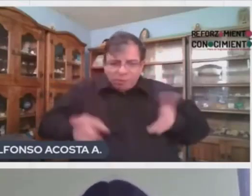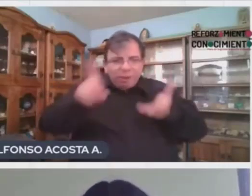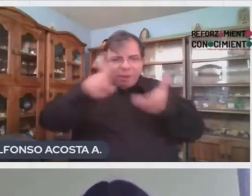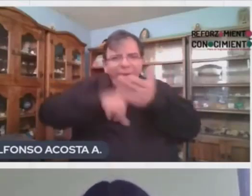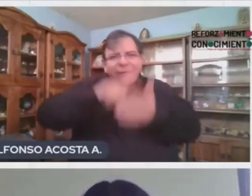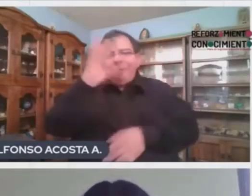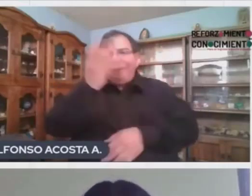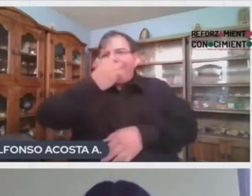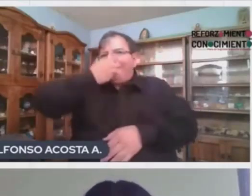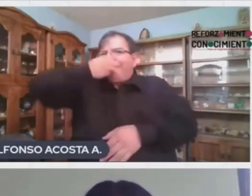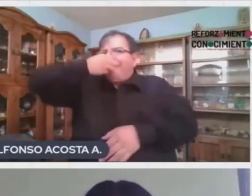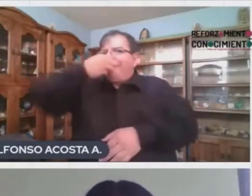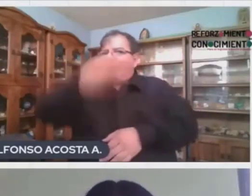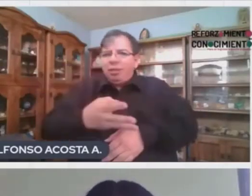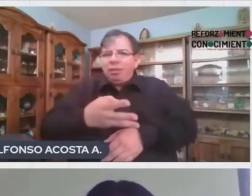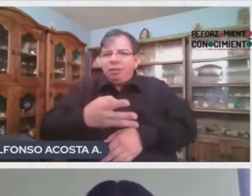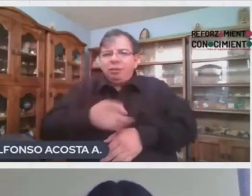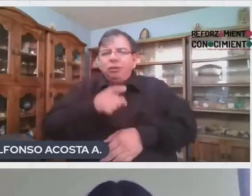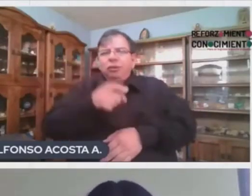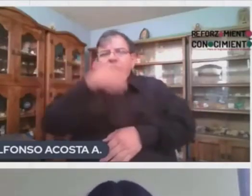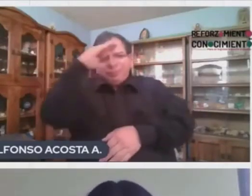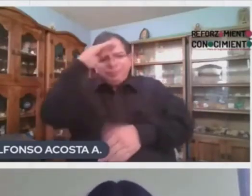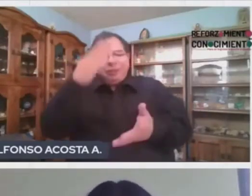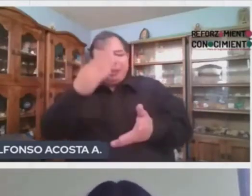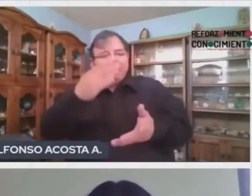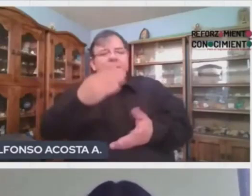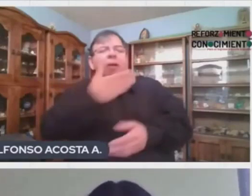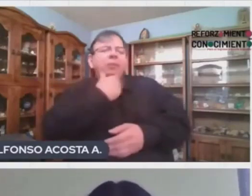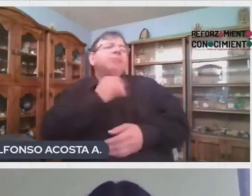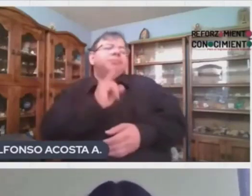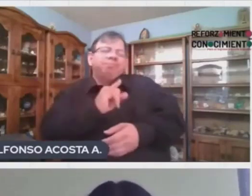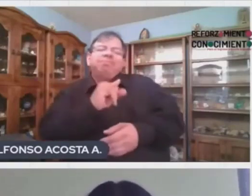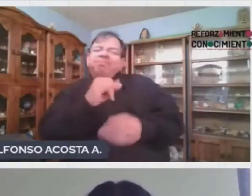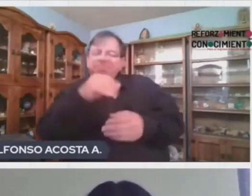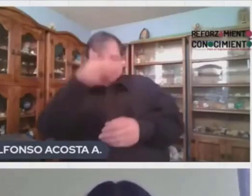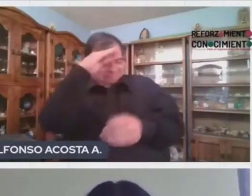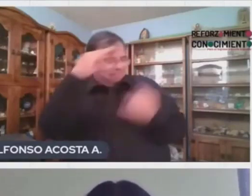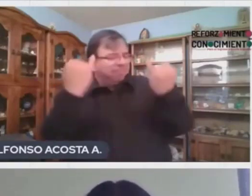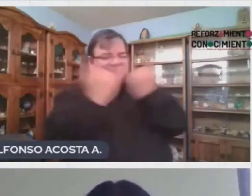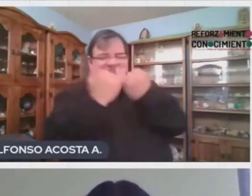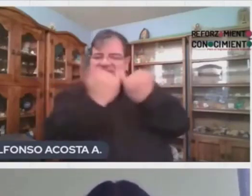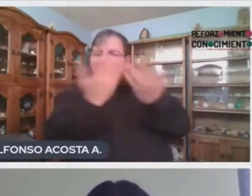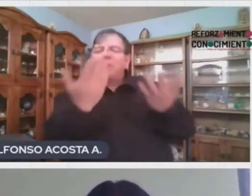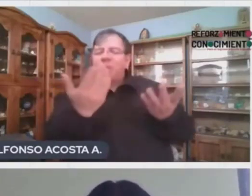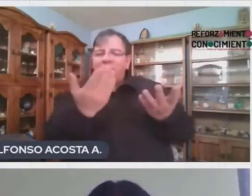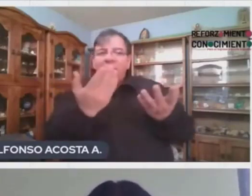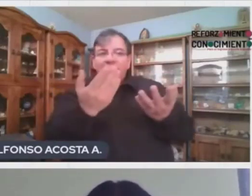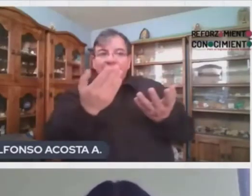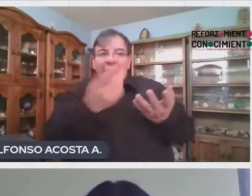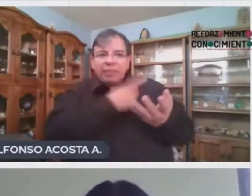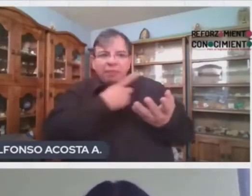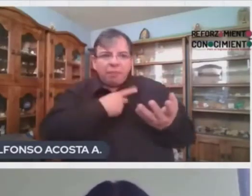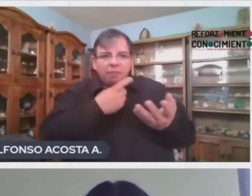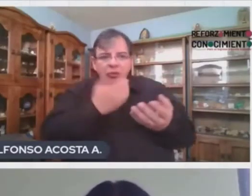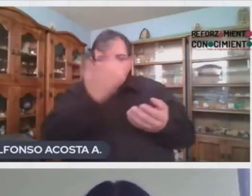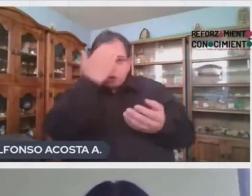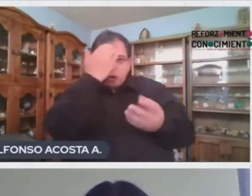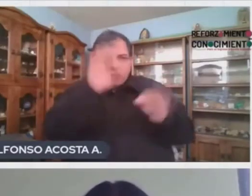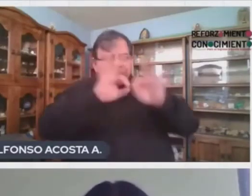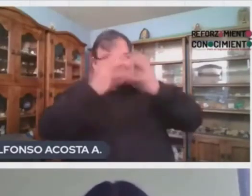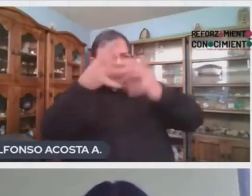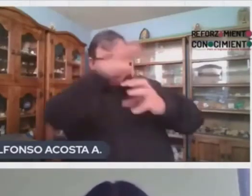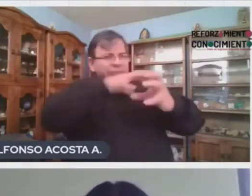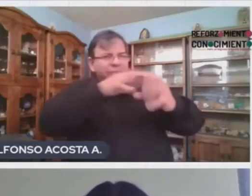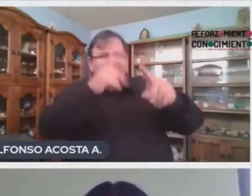piensas, Vito? Coincido contigo, Kari, y además creo que es importantísimo que conozcamos todas las especies que forman nuestro planeta y cómo